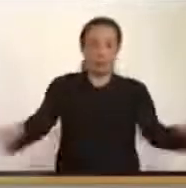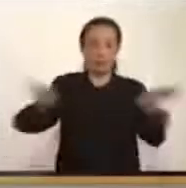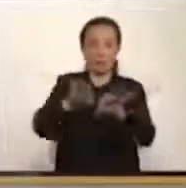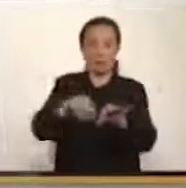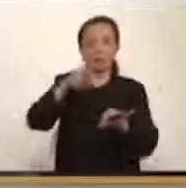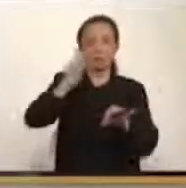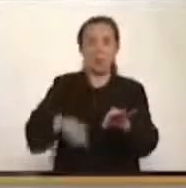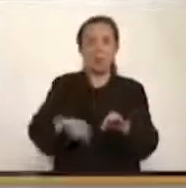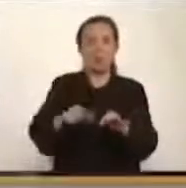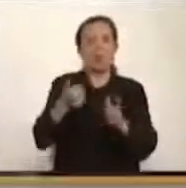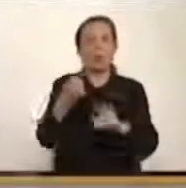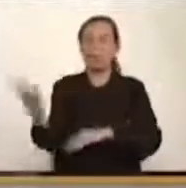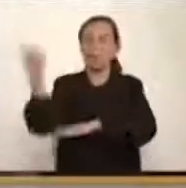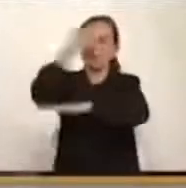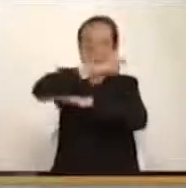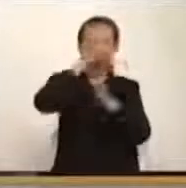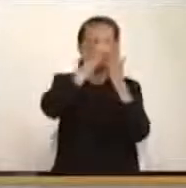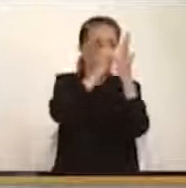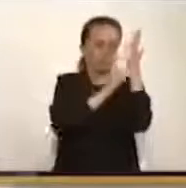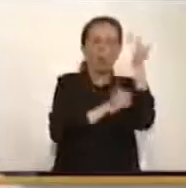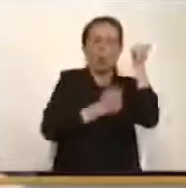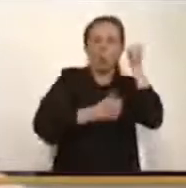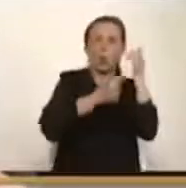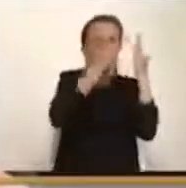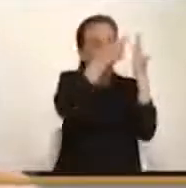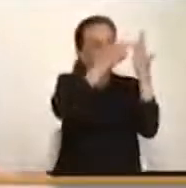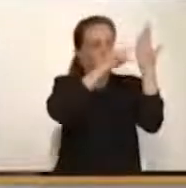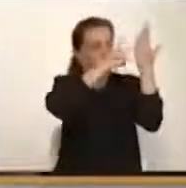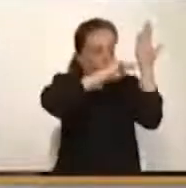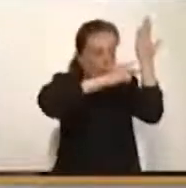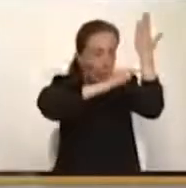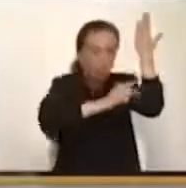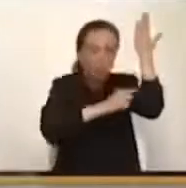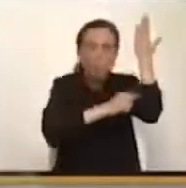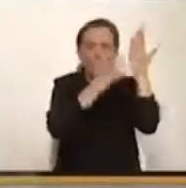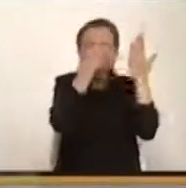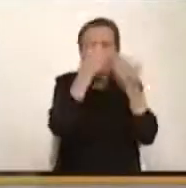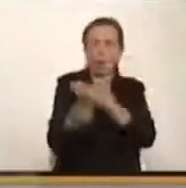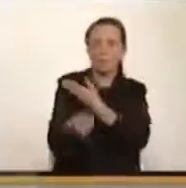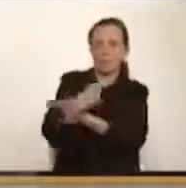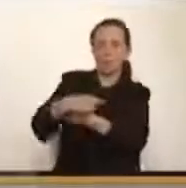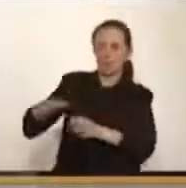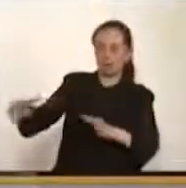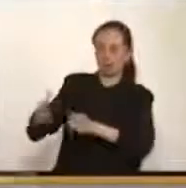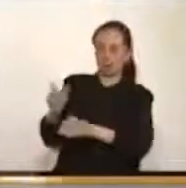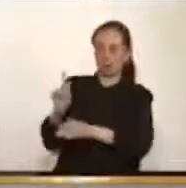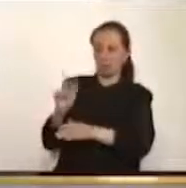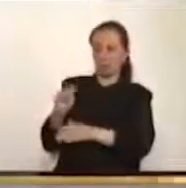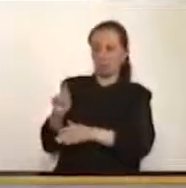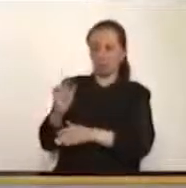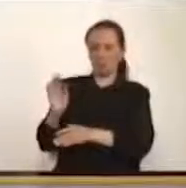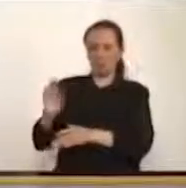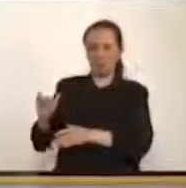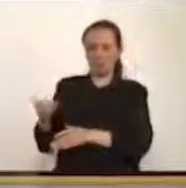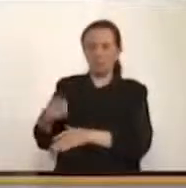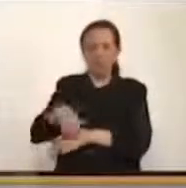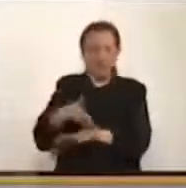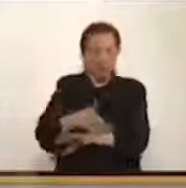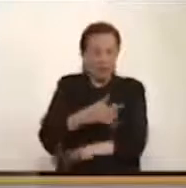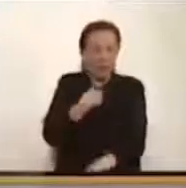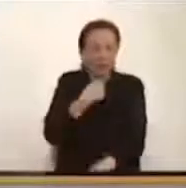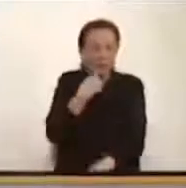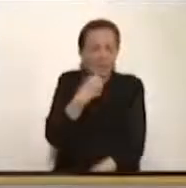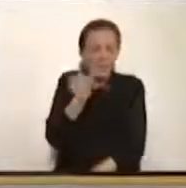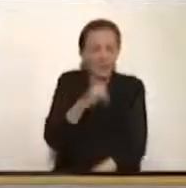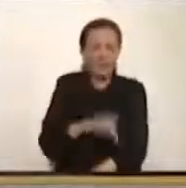otro punto del orden del día, por qué es lo que ordena el Fast Track, ya lo habíamos dicho, el